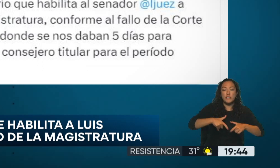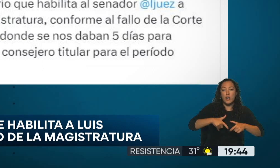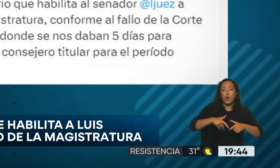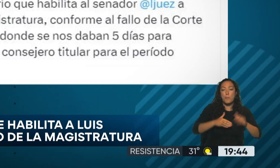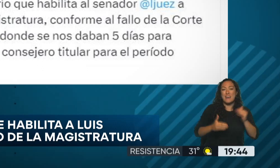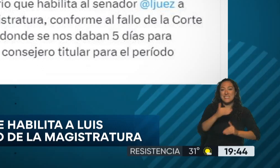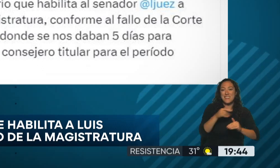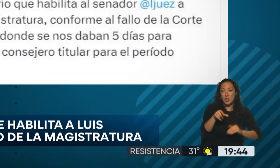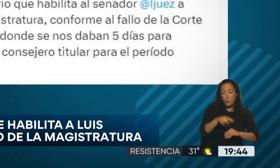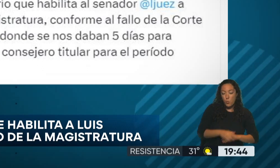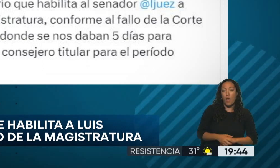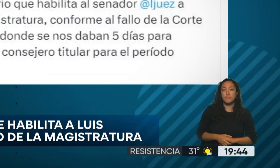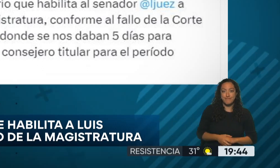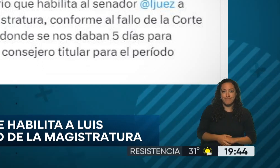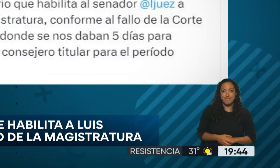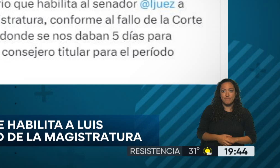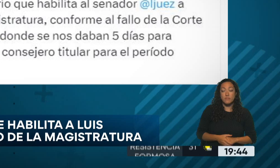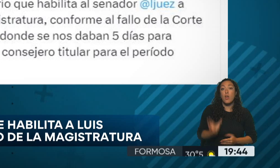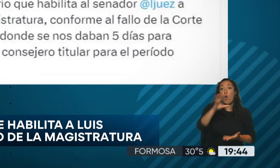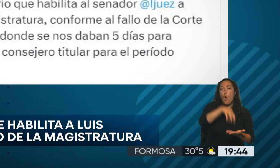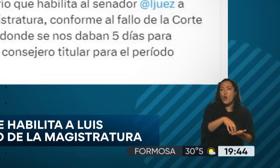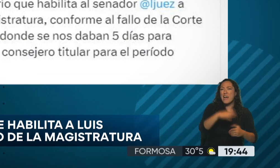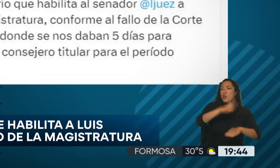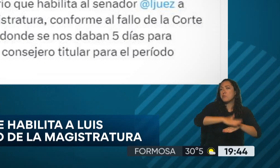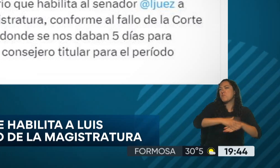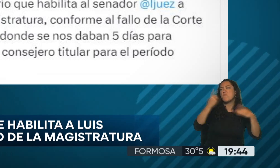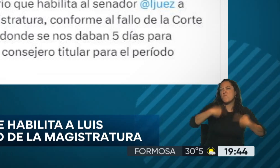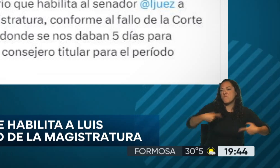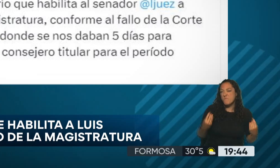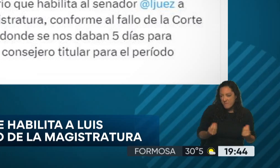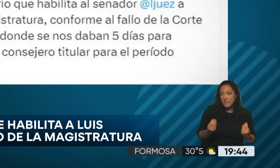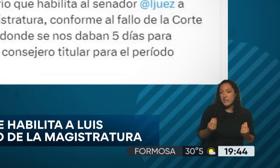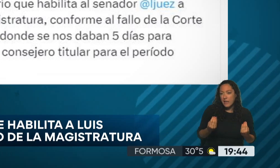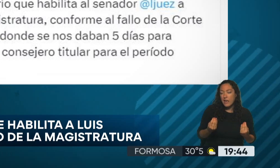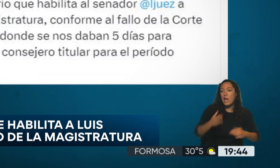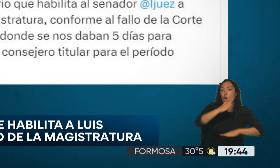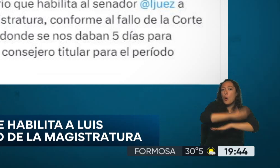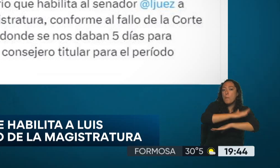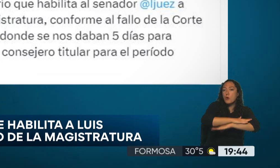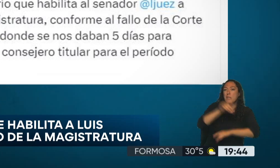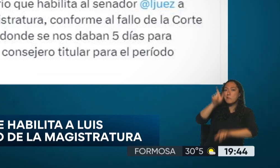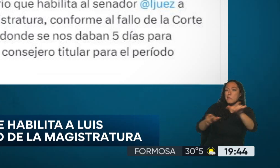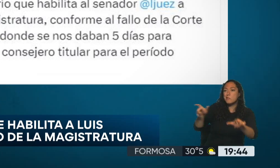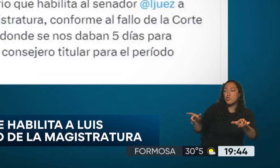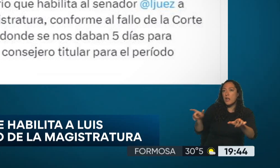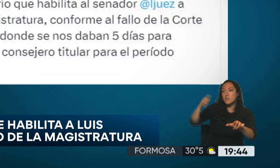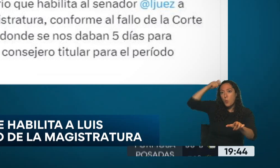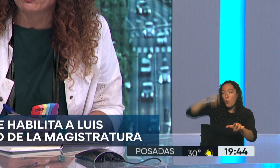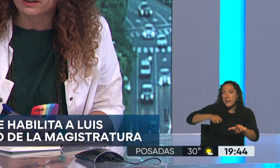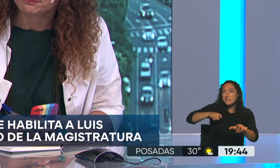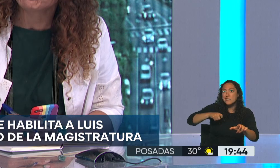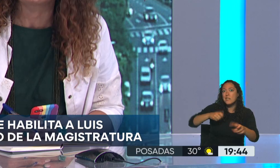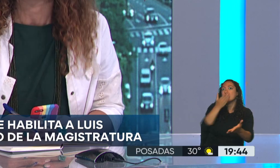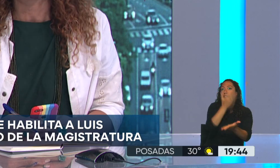Magistratura. Este órgano que evalúa el comportamiento de los jueces, los promueve o los puede